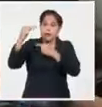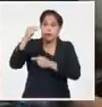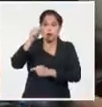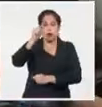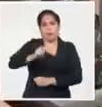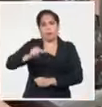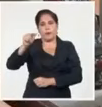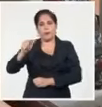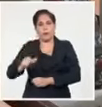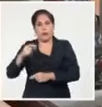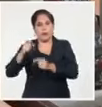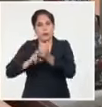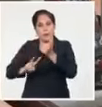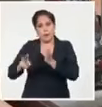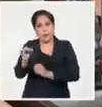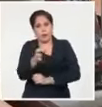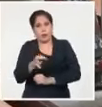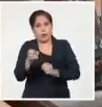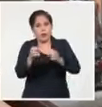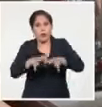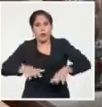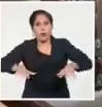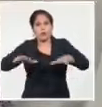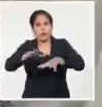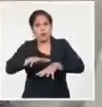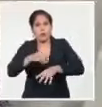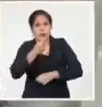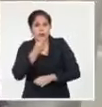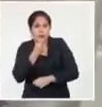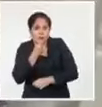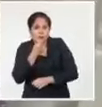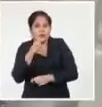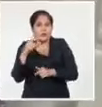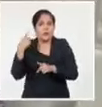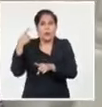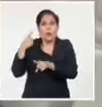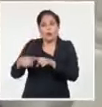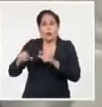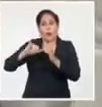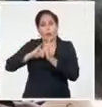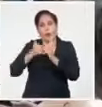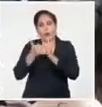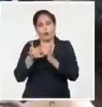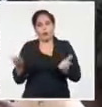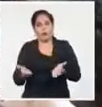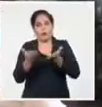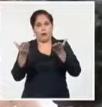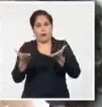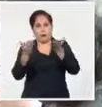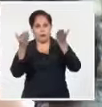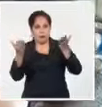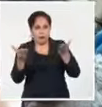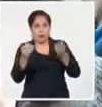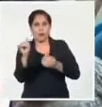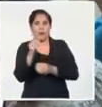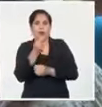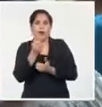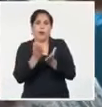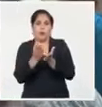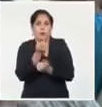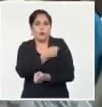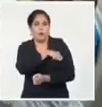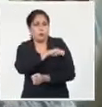individuos y territorios en condiciones de vulnerabilidad a través de proyectos de desarrollo local de educación popular,